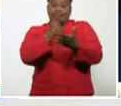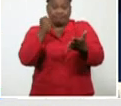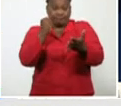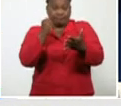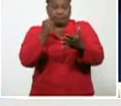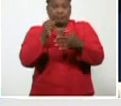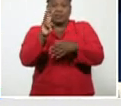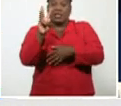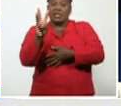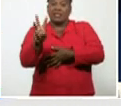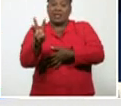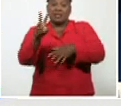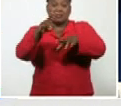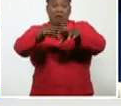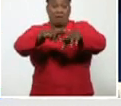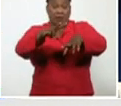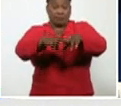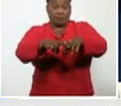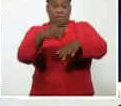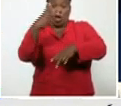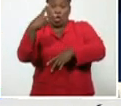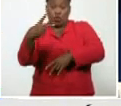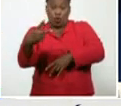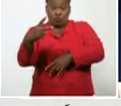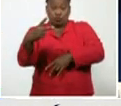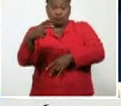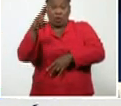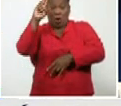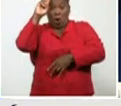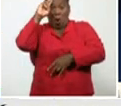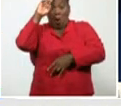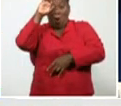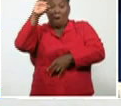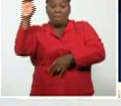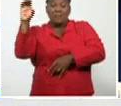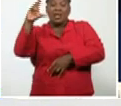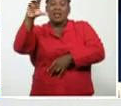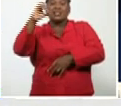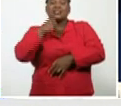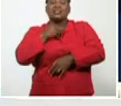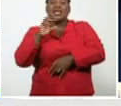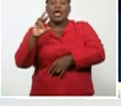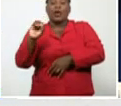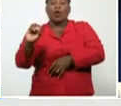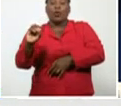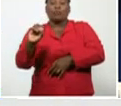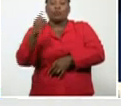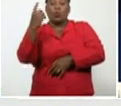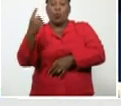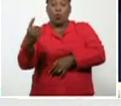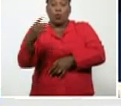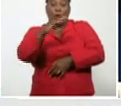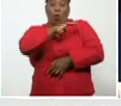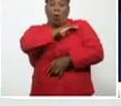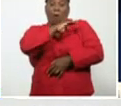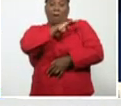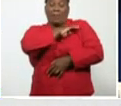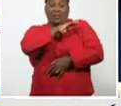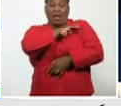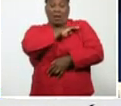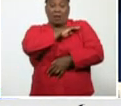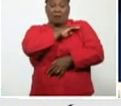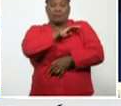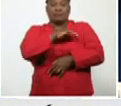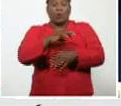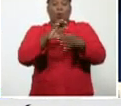tres son, de La Habana, dos en el hospital, Salvador Allende, y uno, en el hospital, militar, doctor Luis Díaz Soto, y